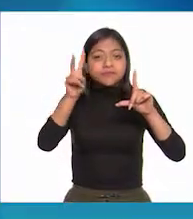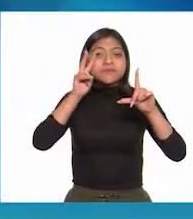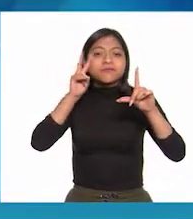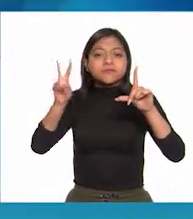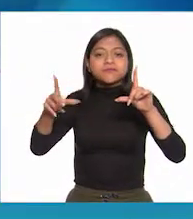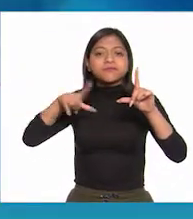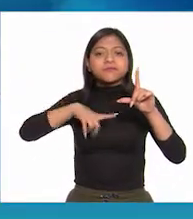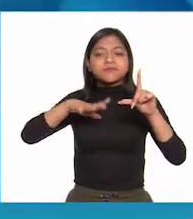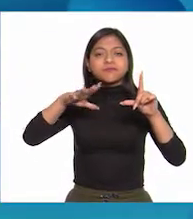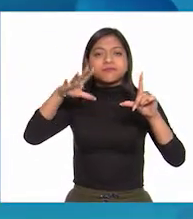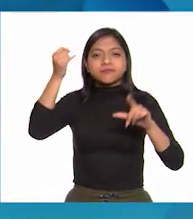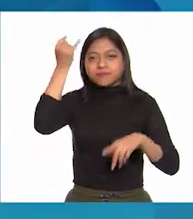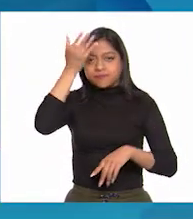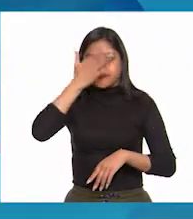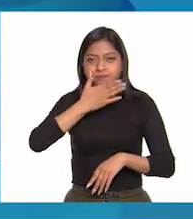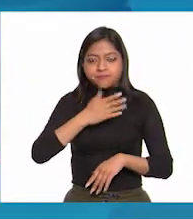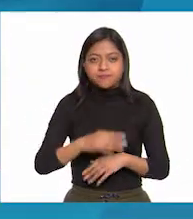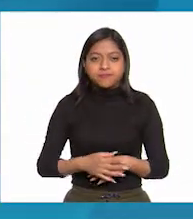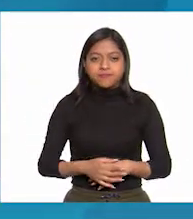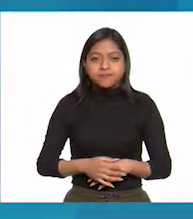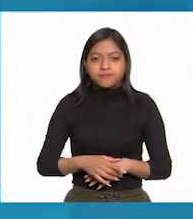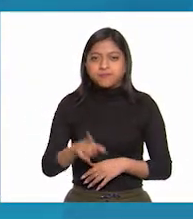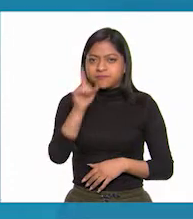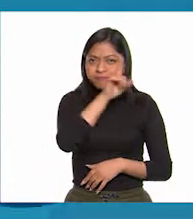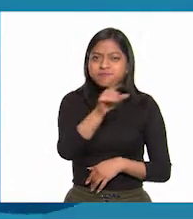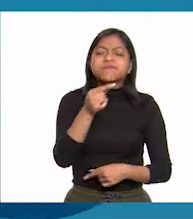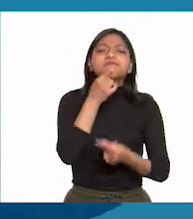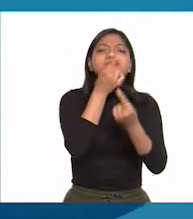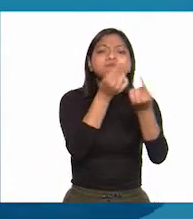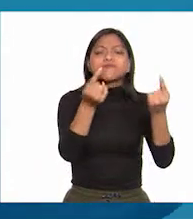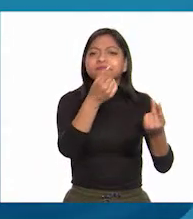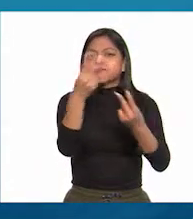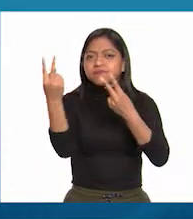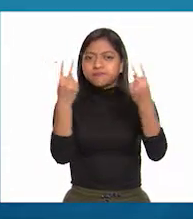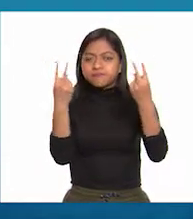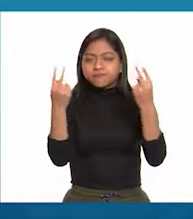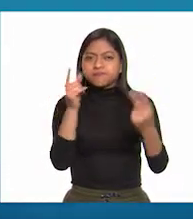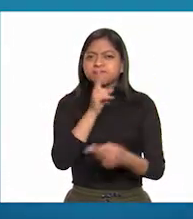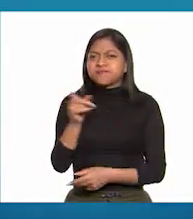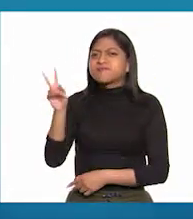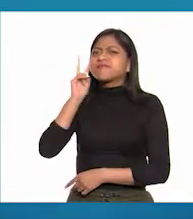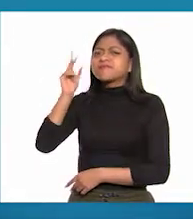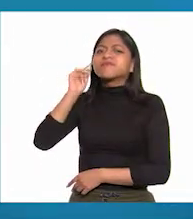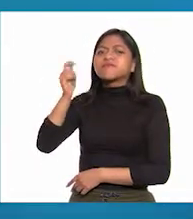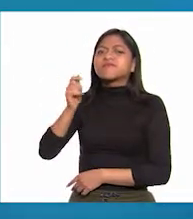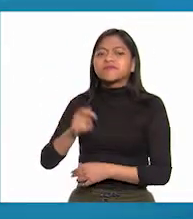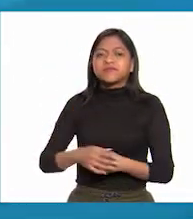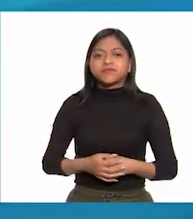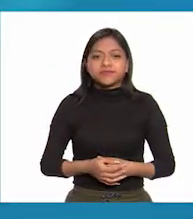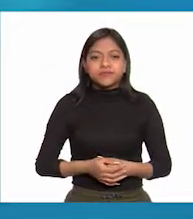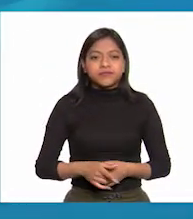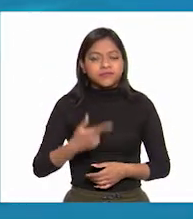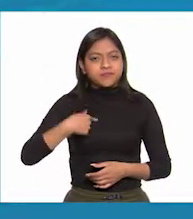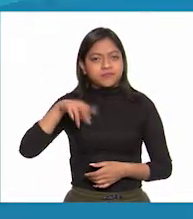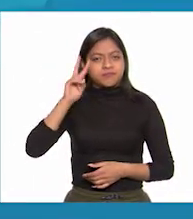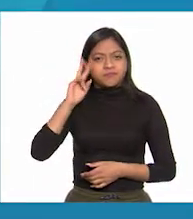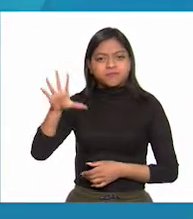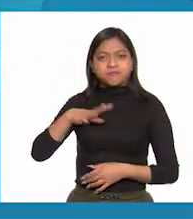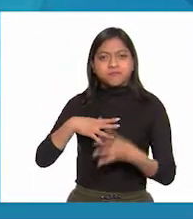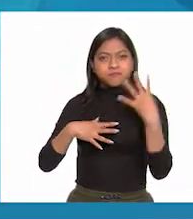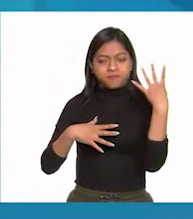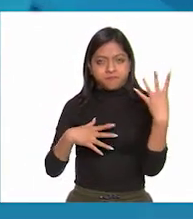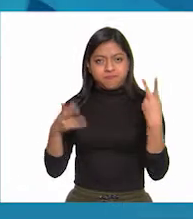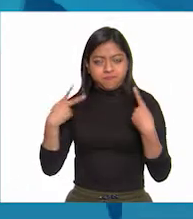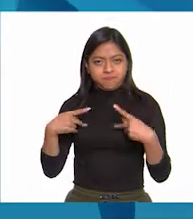una imagen. Jenny, alumnas y alumnos en casa, ¿qué pueden notar en ella? Bueno, yo observo que hay cuatro